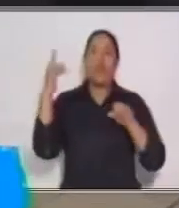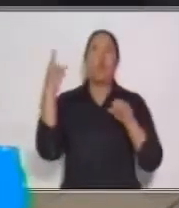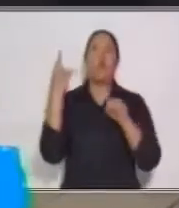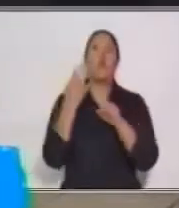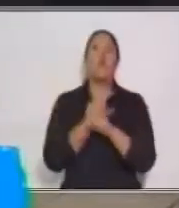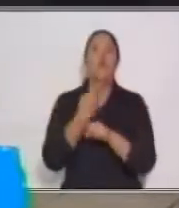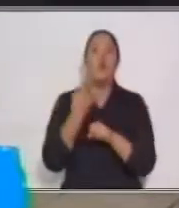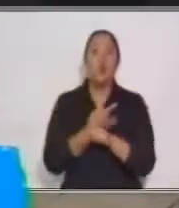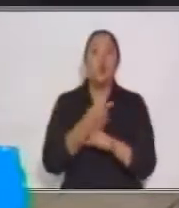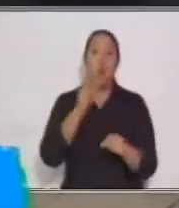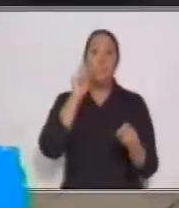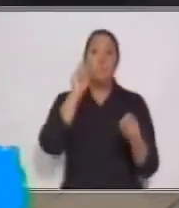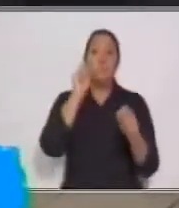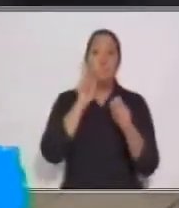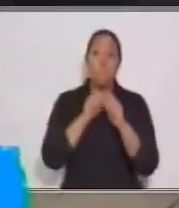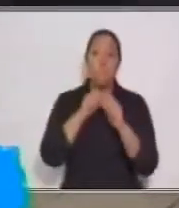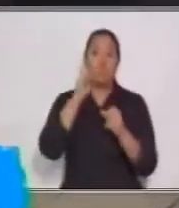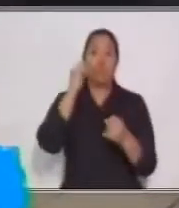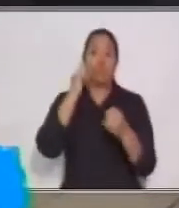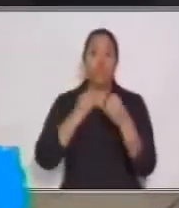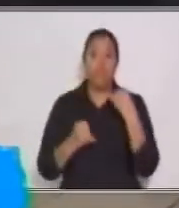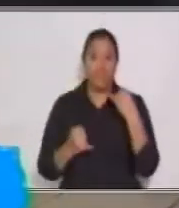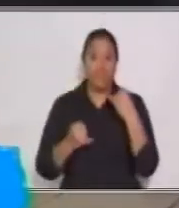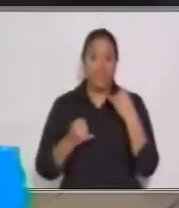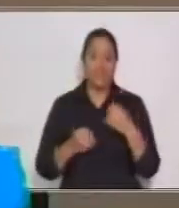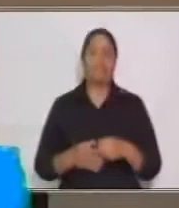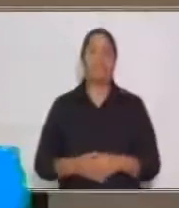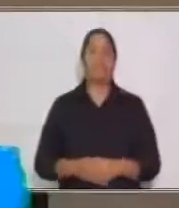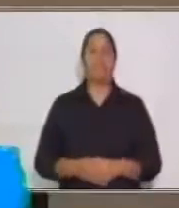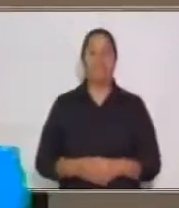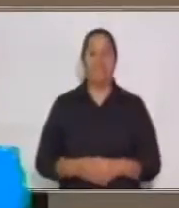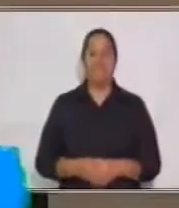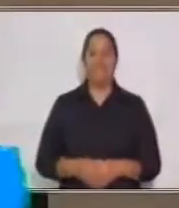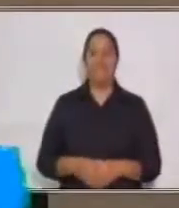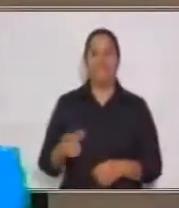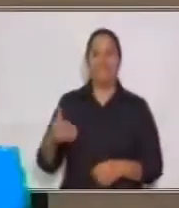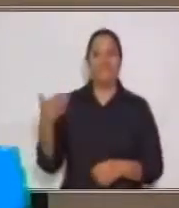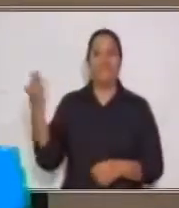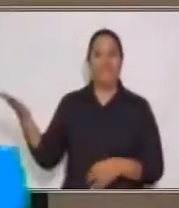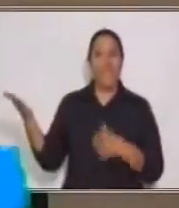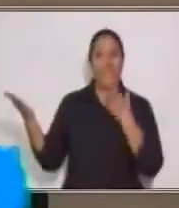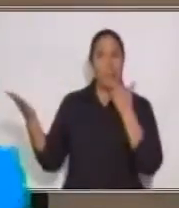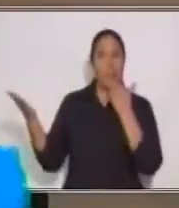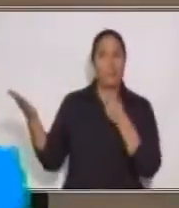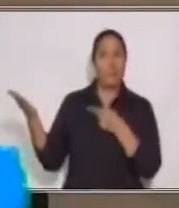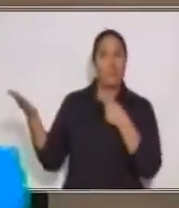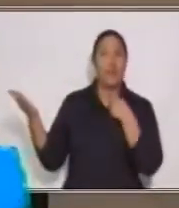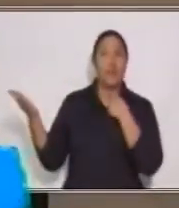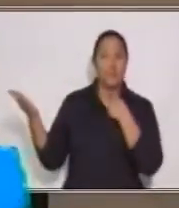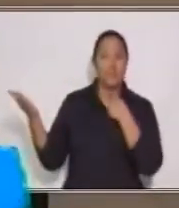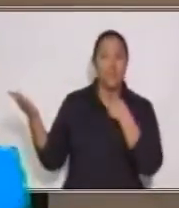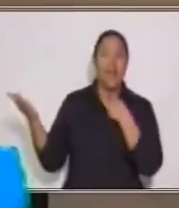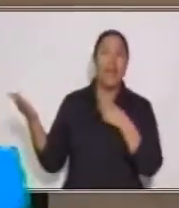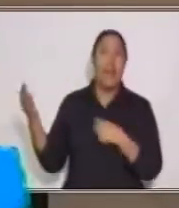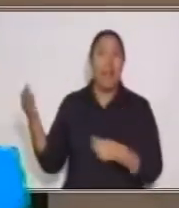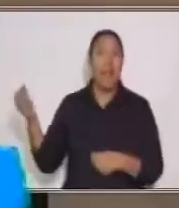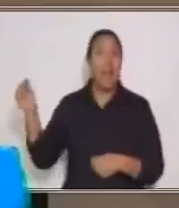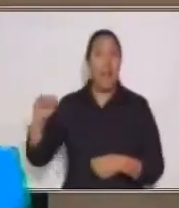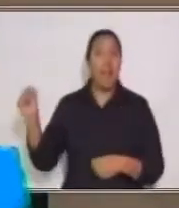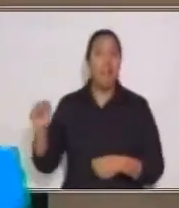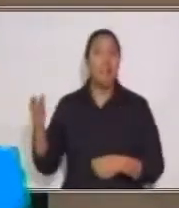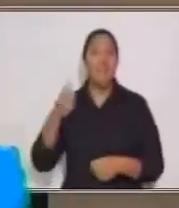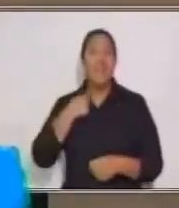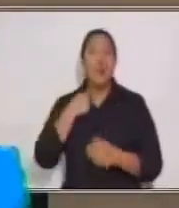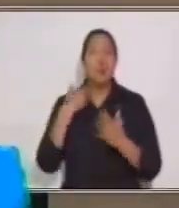punto final. Vamos a darle esta zanahoria. Vamos a ver si le gusta. Mmm, yo creo que sí le gusta porque se la